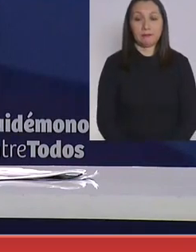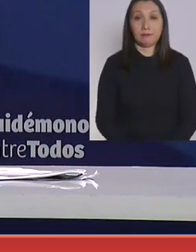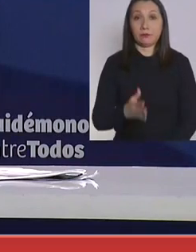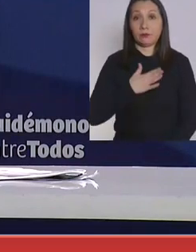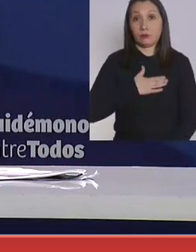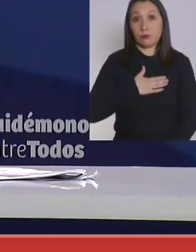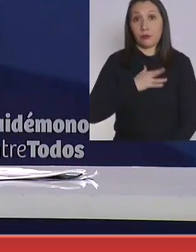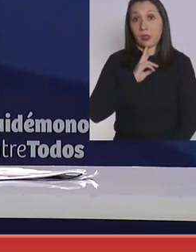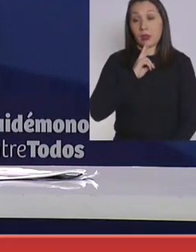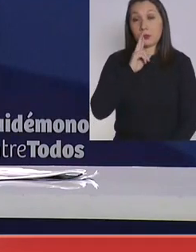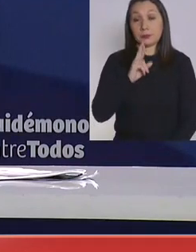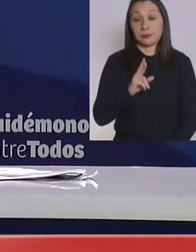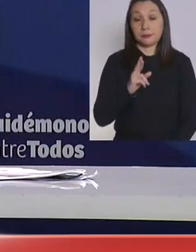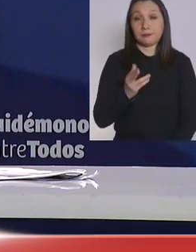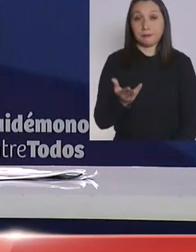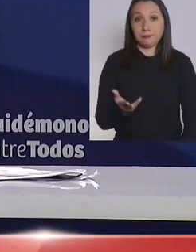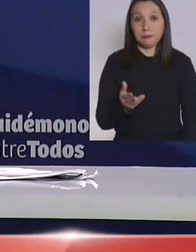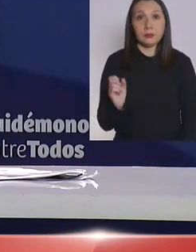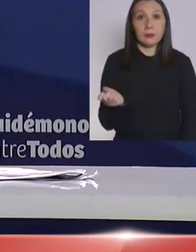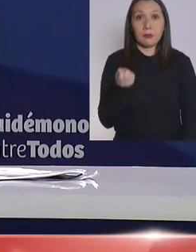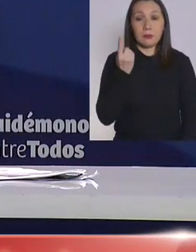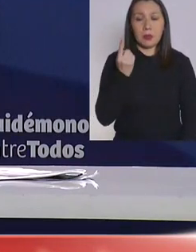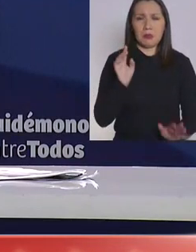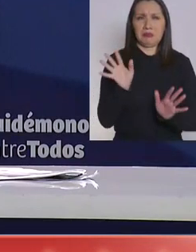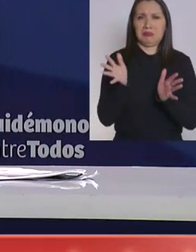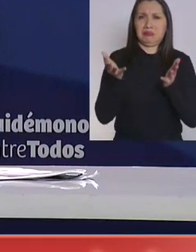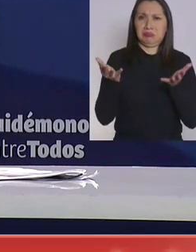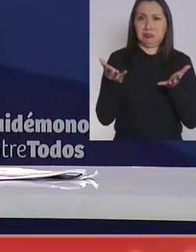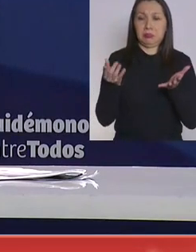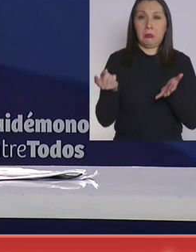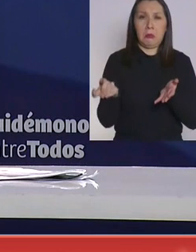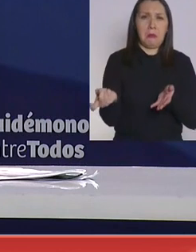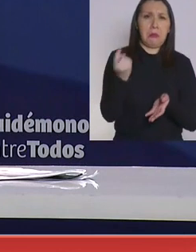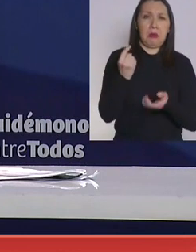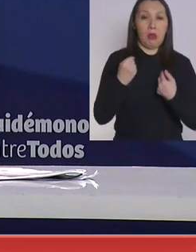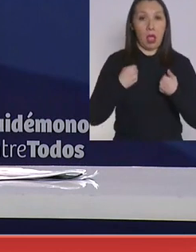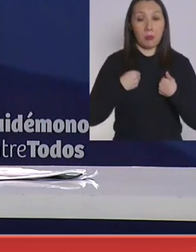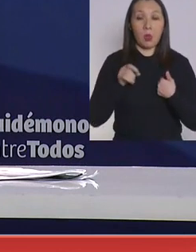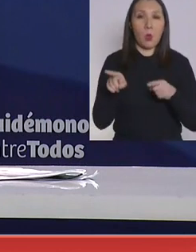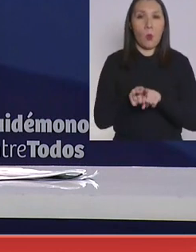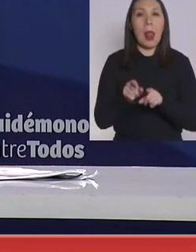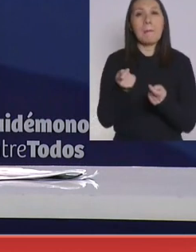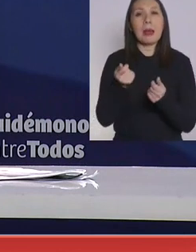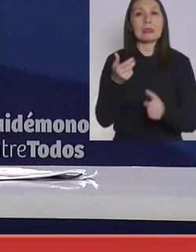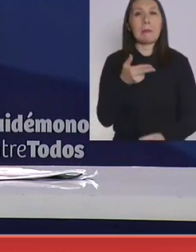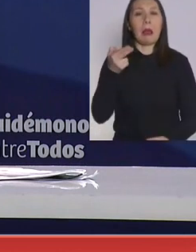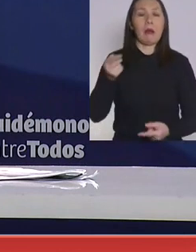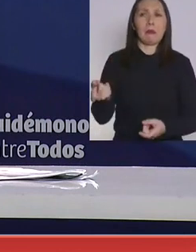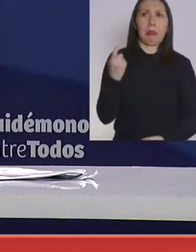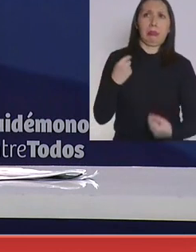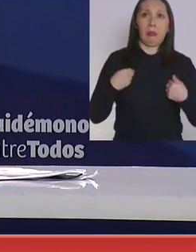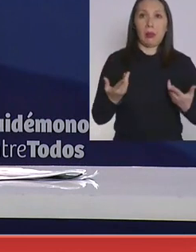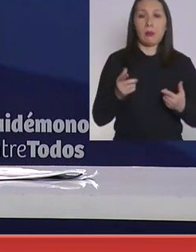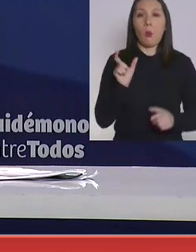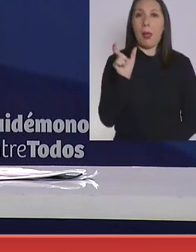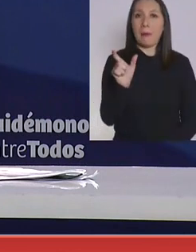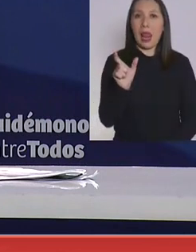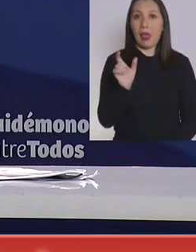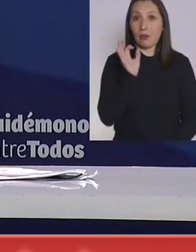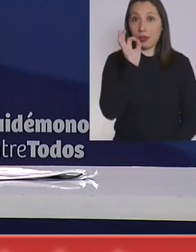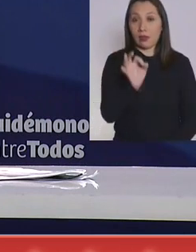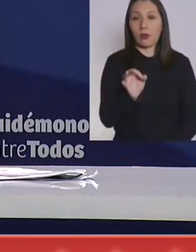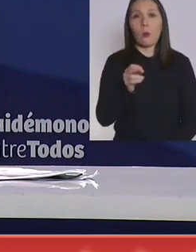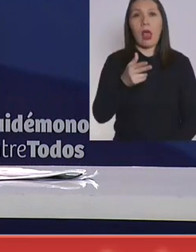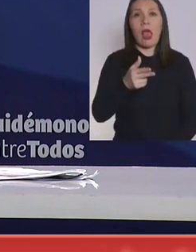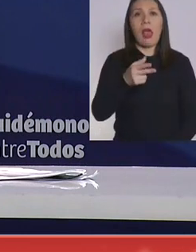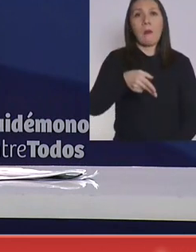Respondo que, primero, me llama la atención que me disparen, como dijo usted, porque esa fue la palabra que utilizó, ¿no?